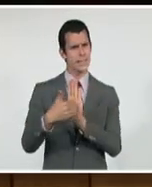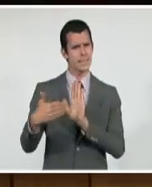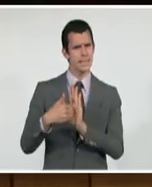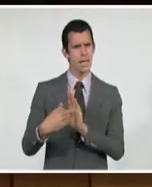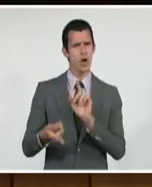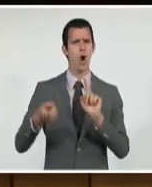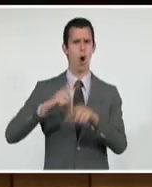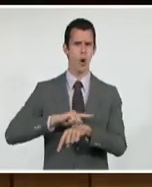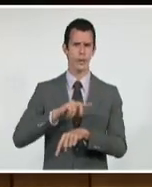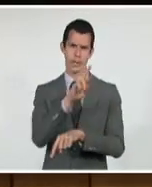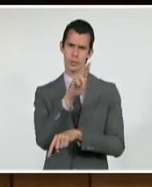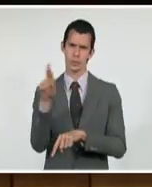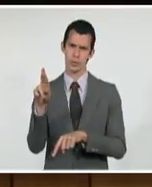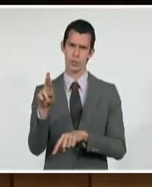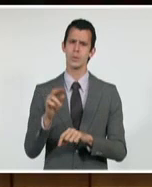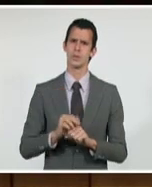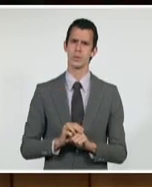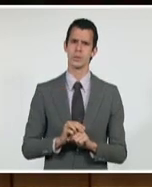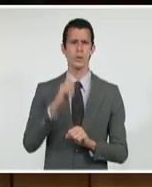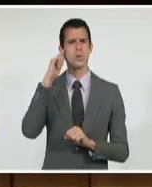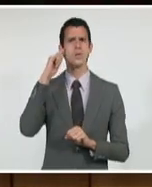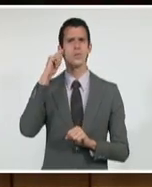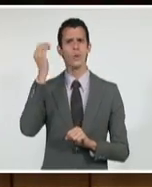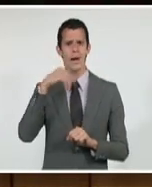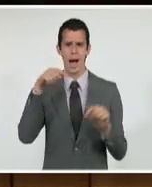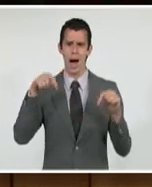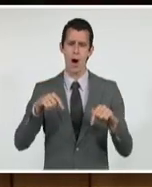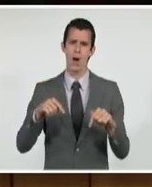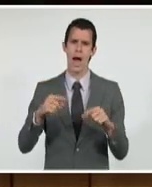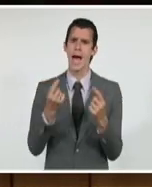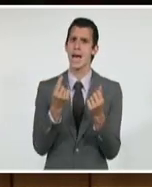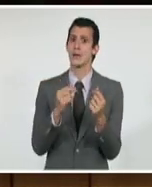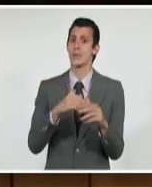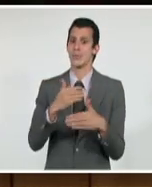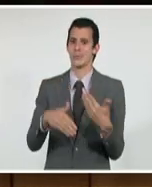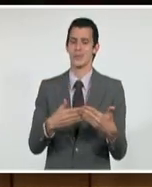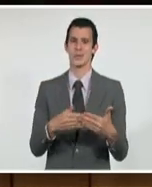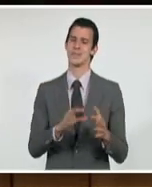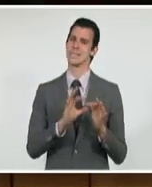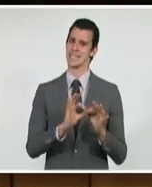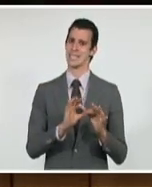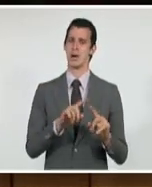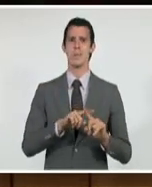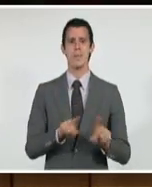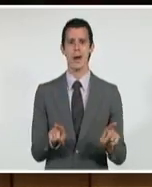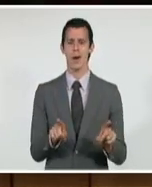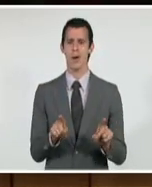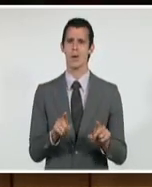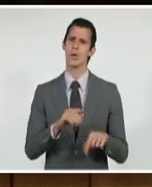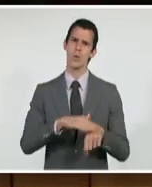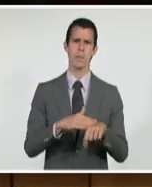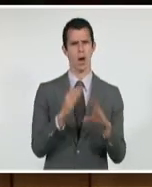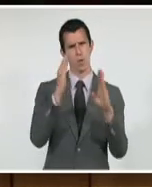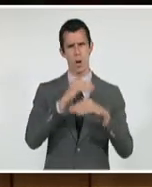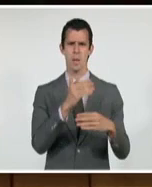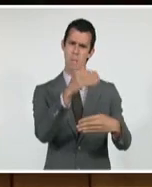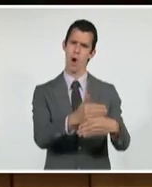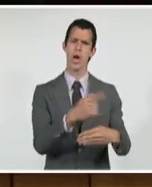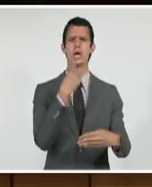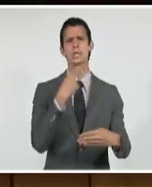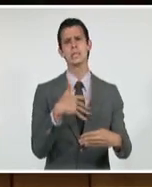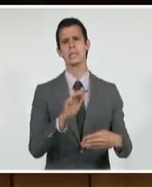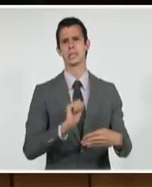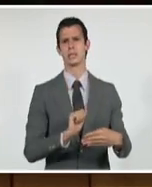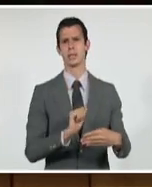situación económica que enfrentamos no tiene nada que ver con el bloqueo, sino a una